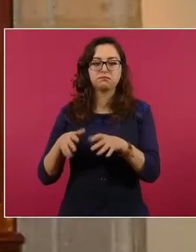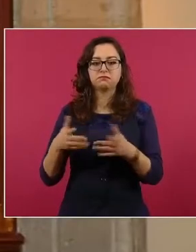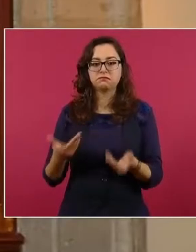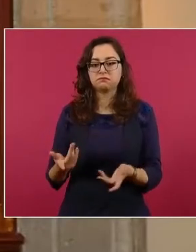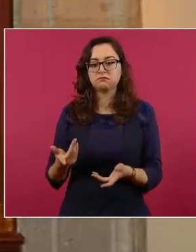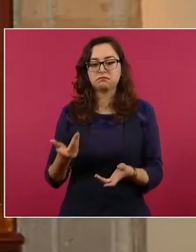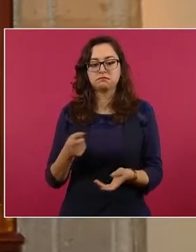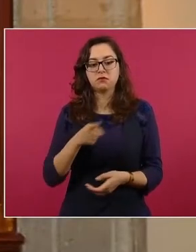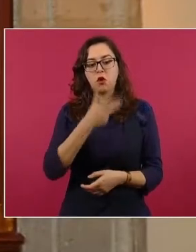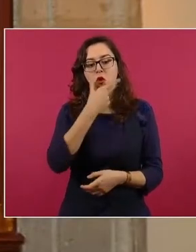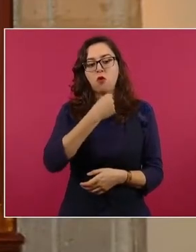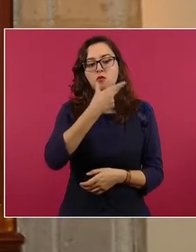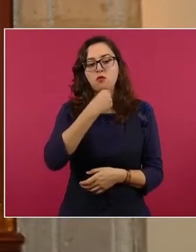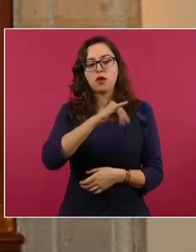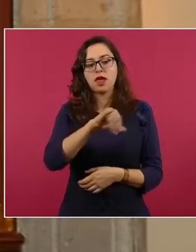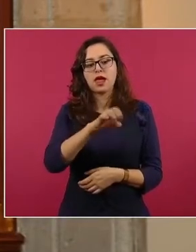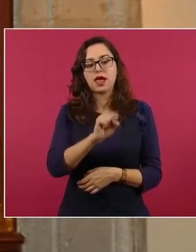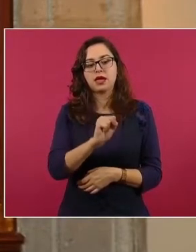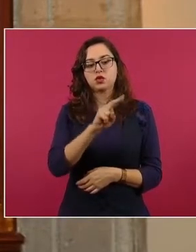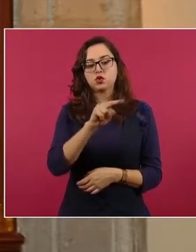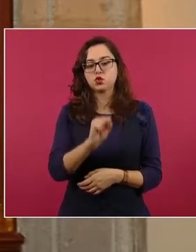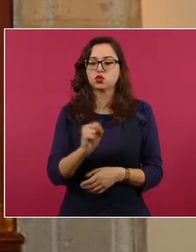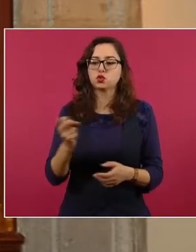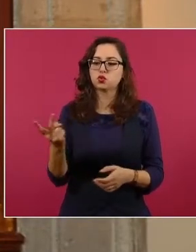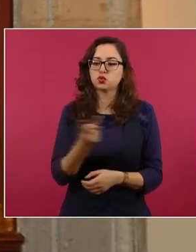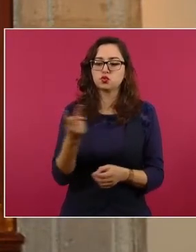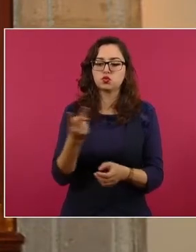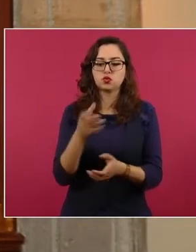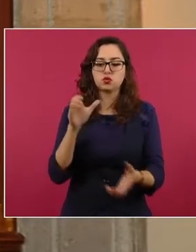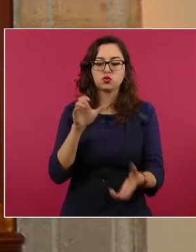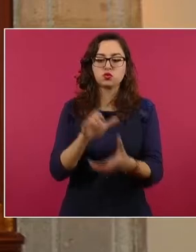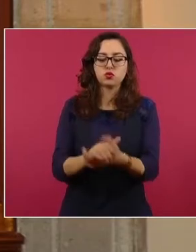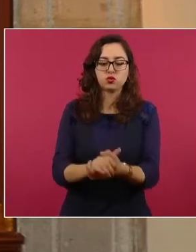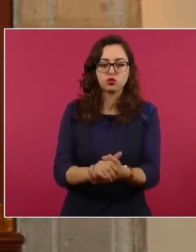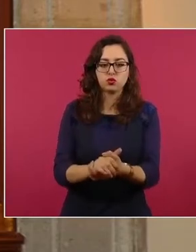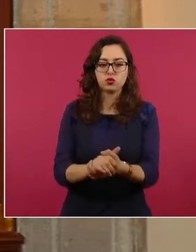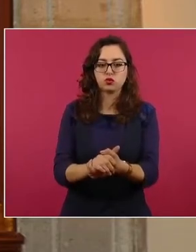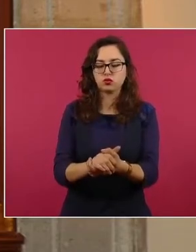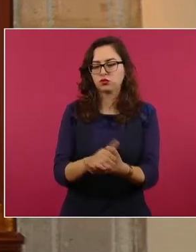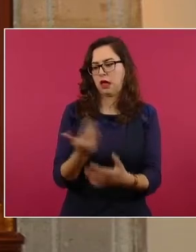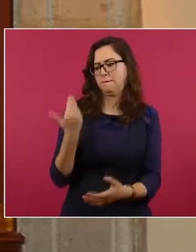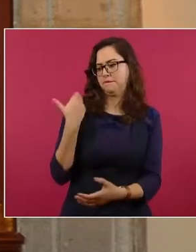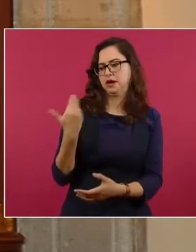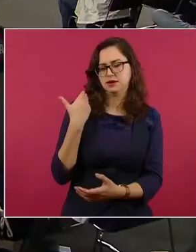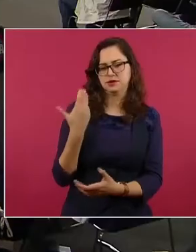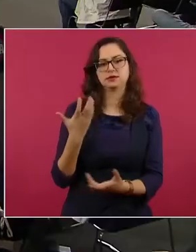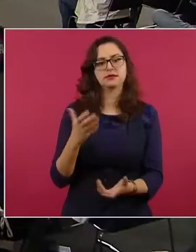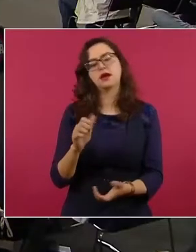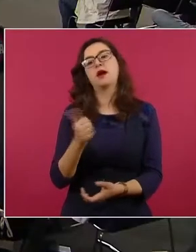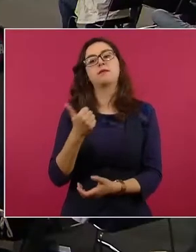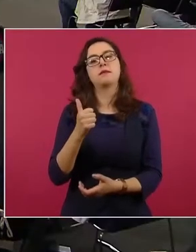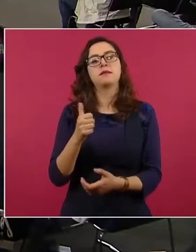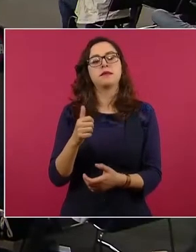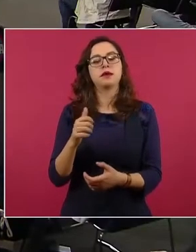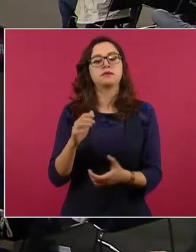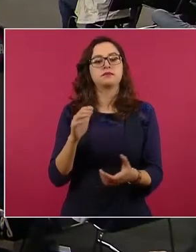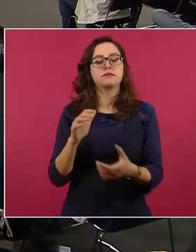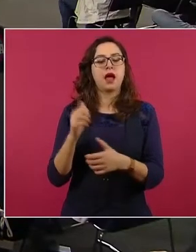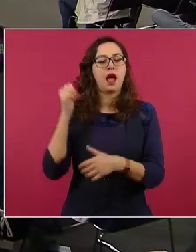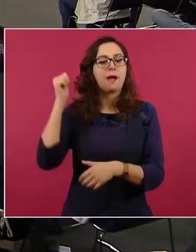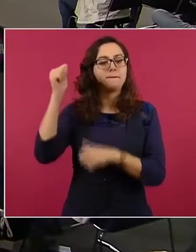matrimonio con Jesús Antonio N. apenas en abril de este año y se pudo